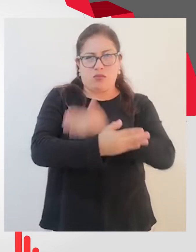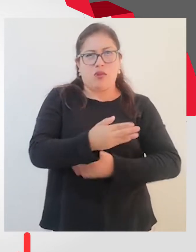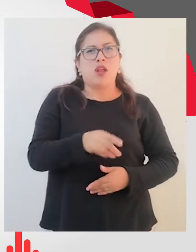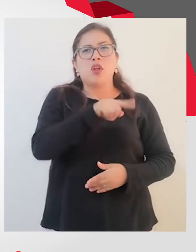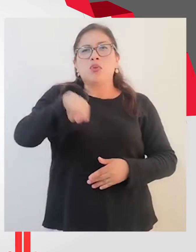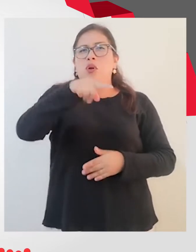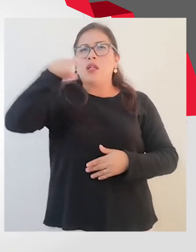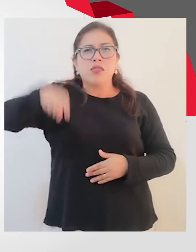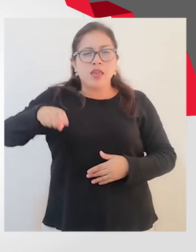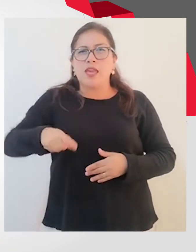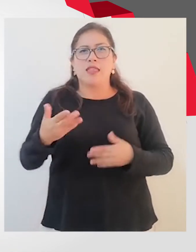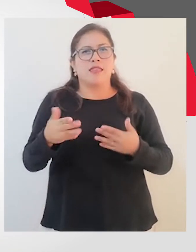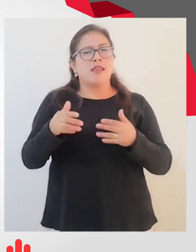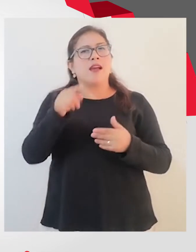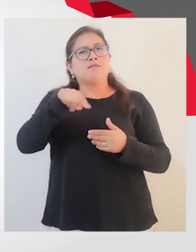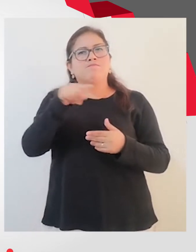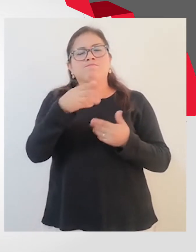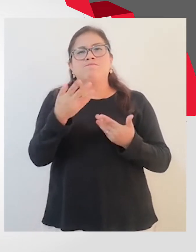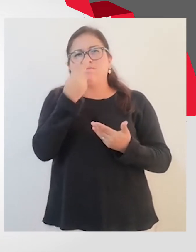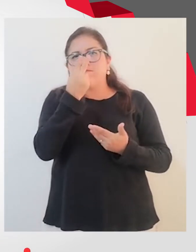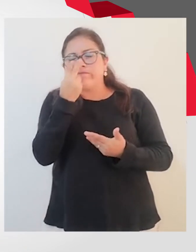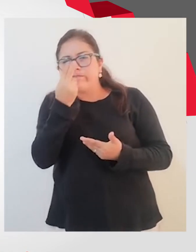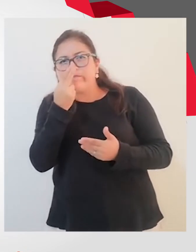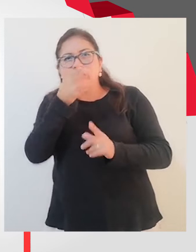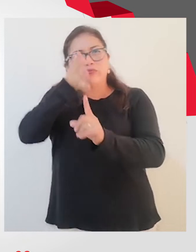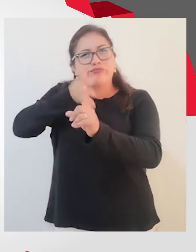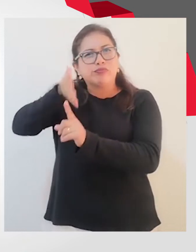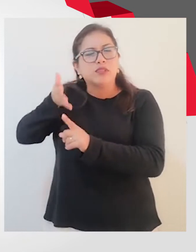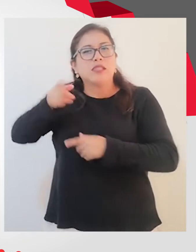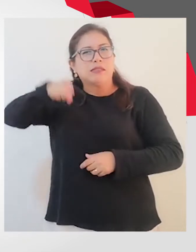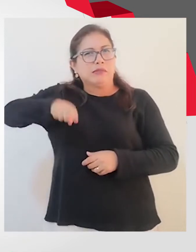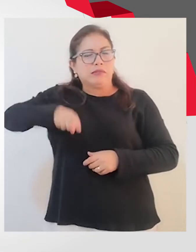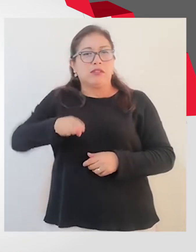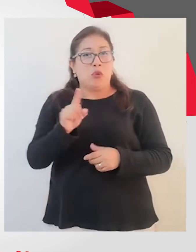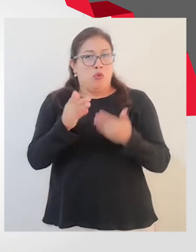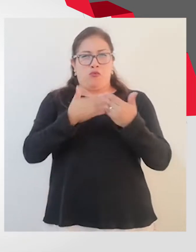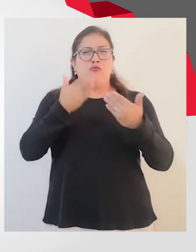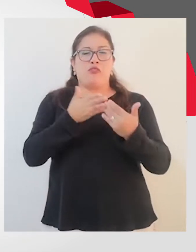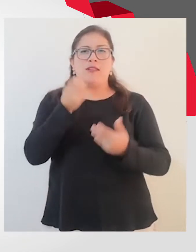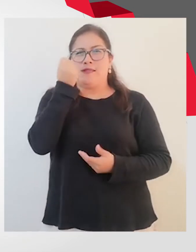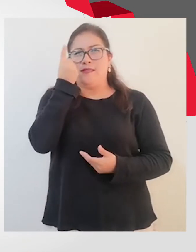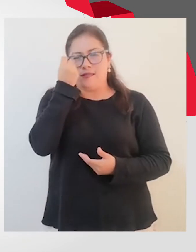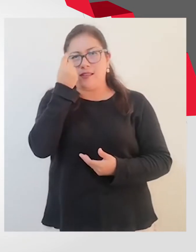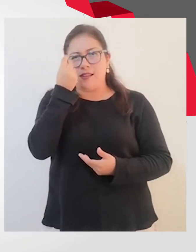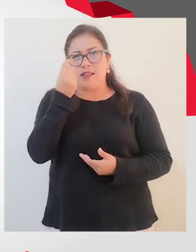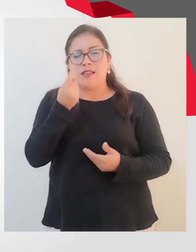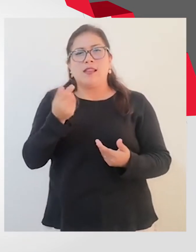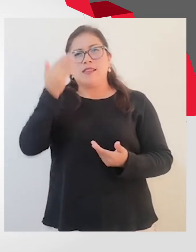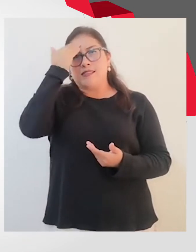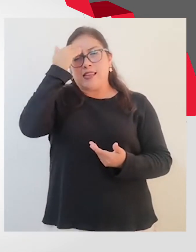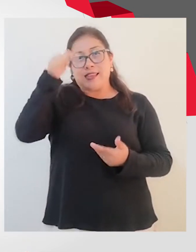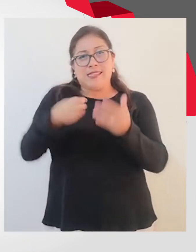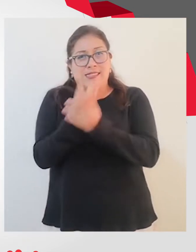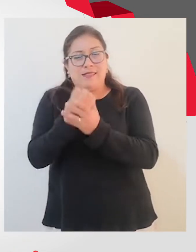oportuna y con un alto grado de eficiencia. No va a ser fácil considerando que los gobiernos regionales y locales terminan su